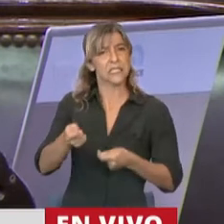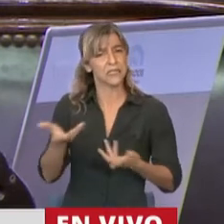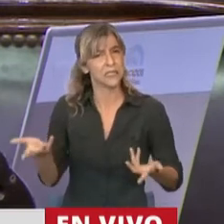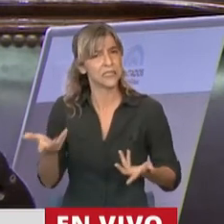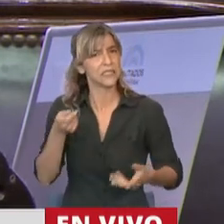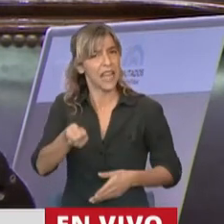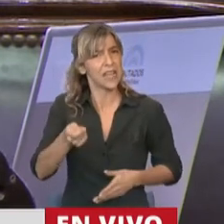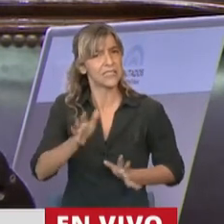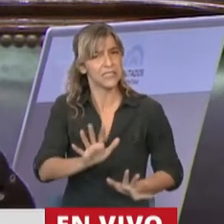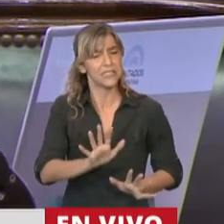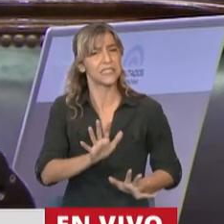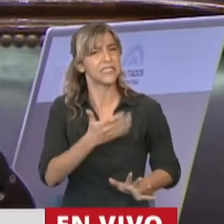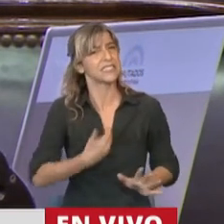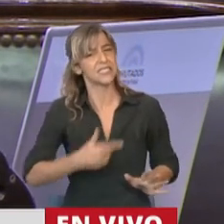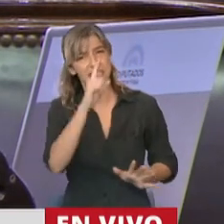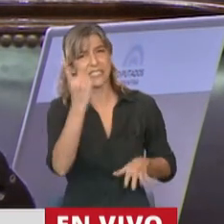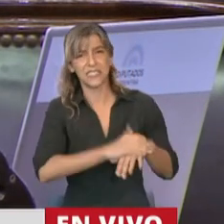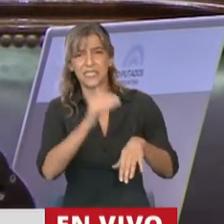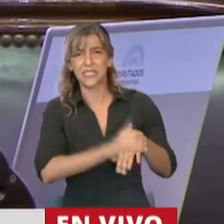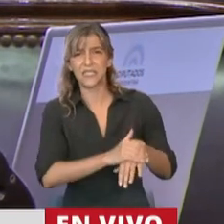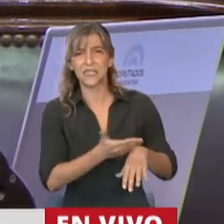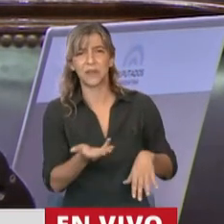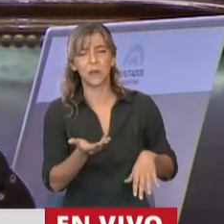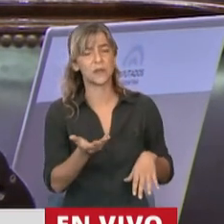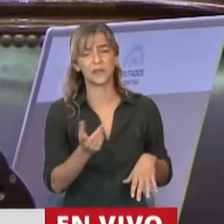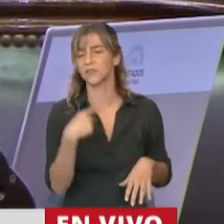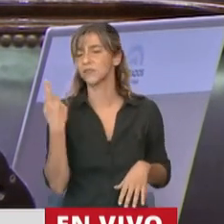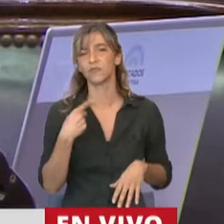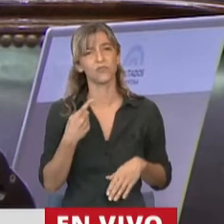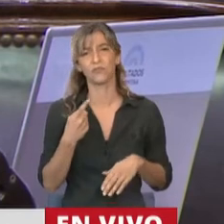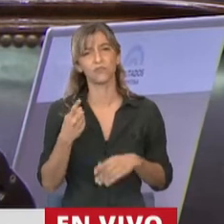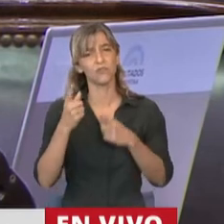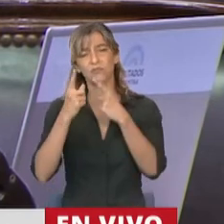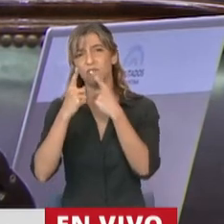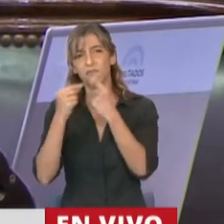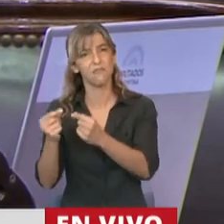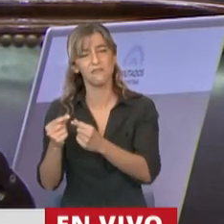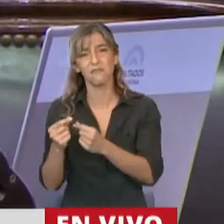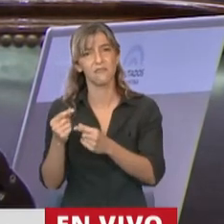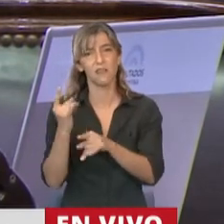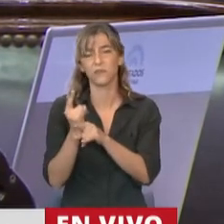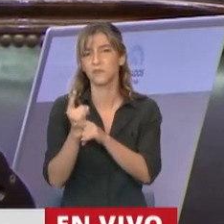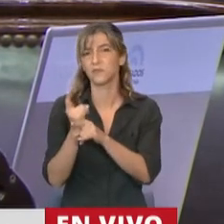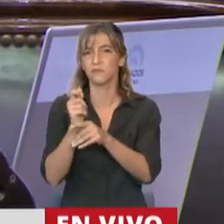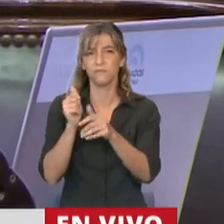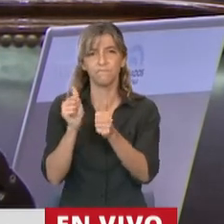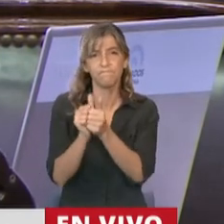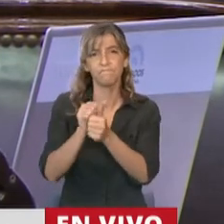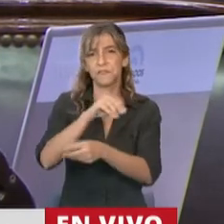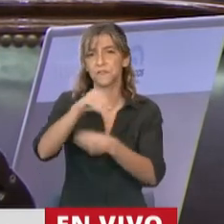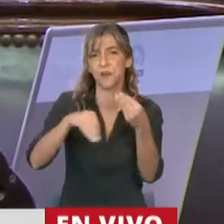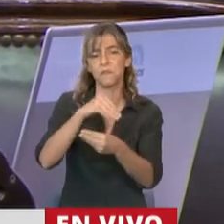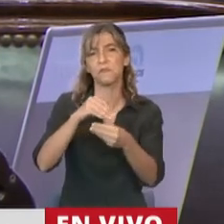planteo y nuestro reclamo acompañando tantos años a familiares, a compañeras, a compañeros,